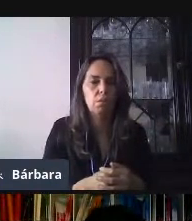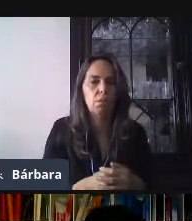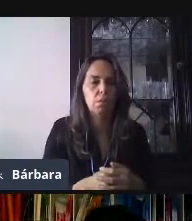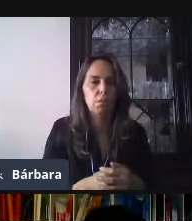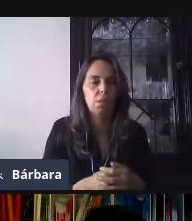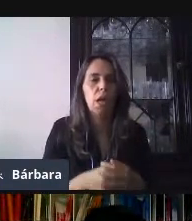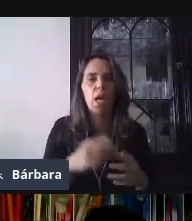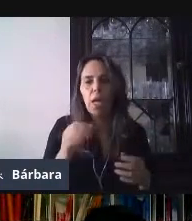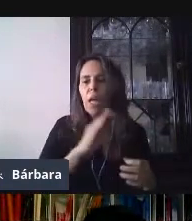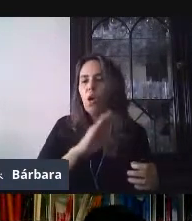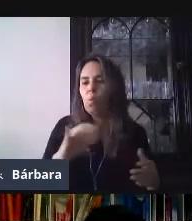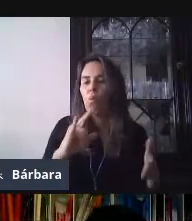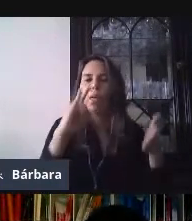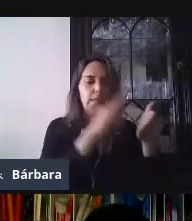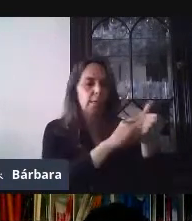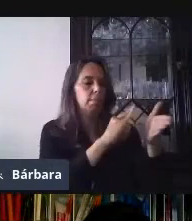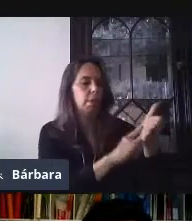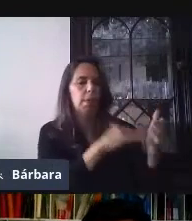Entonces, lo que tengo que hacer...